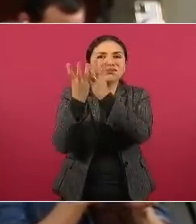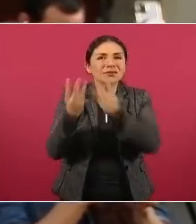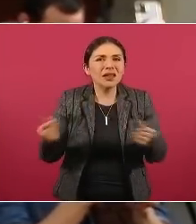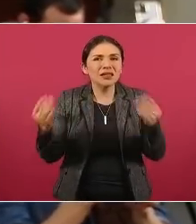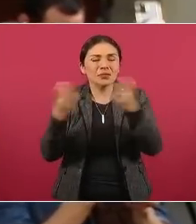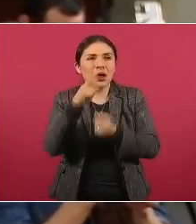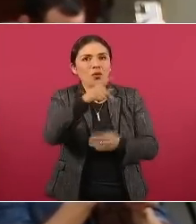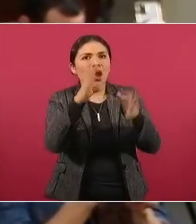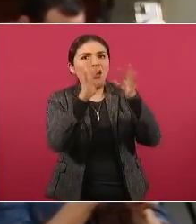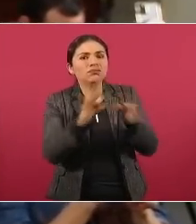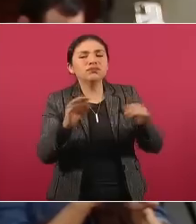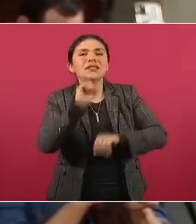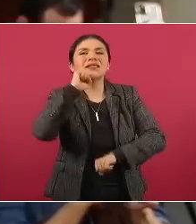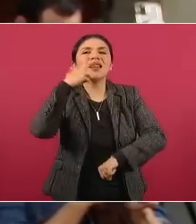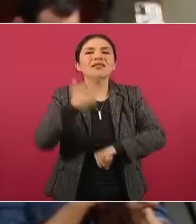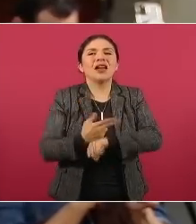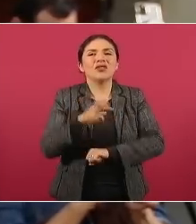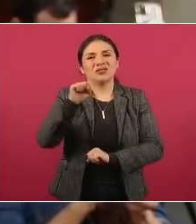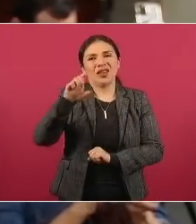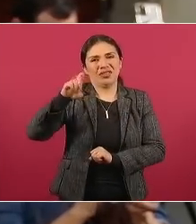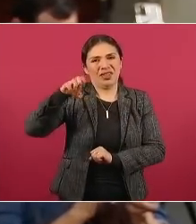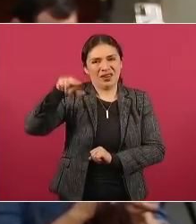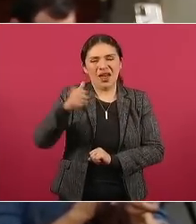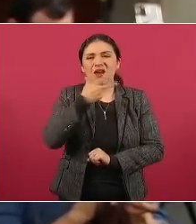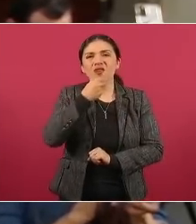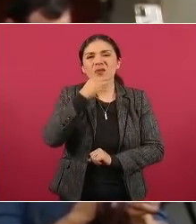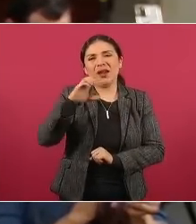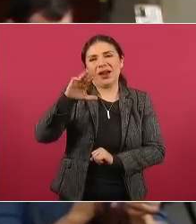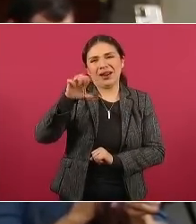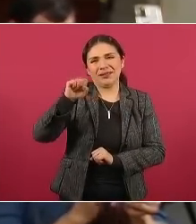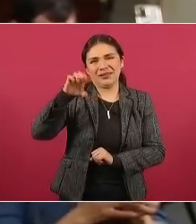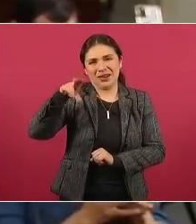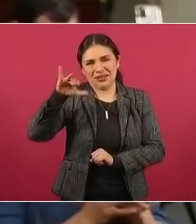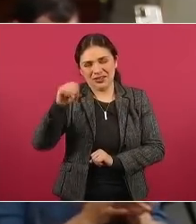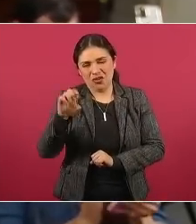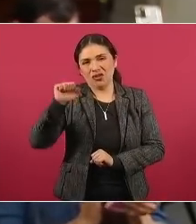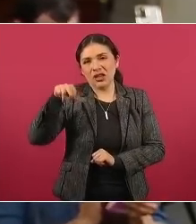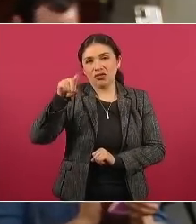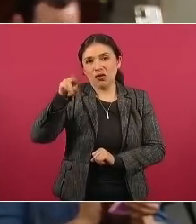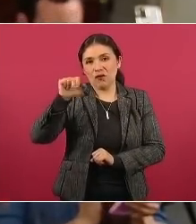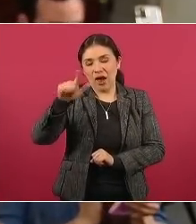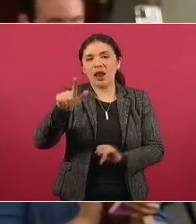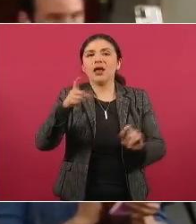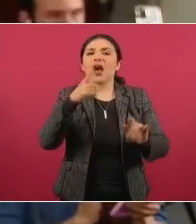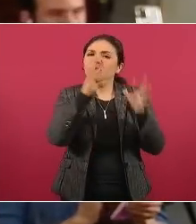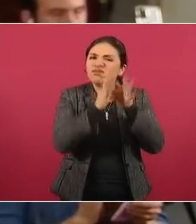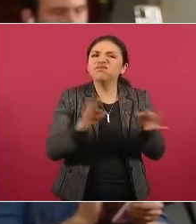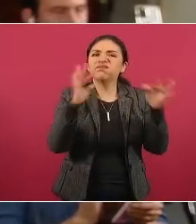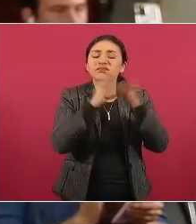ingenuo el que creyera que ya se purificaron sino no más vean a la guardia militar